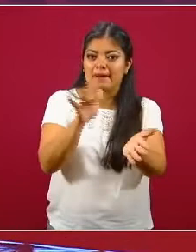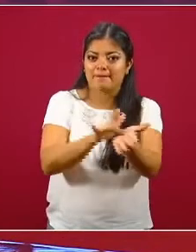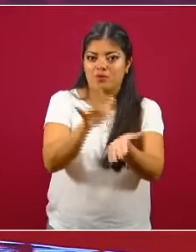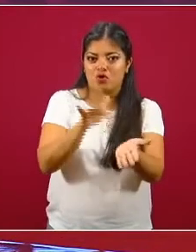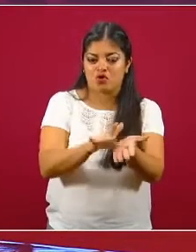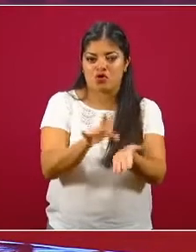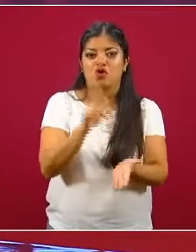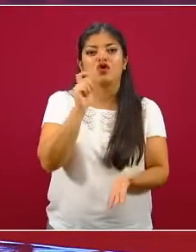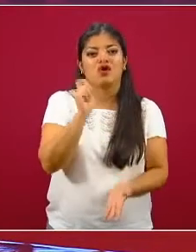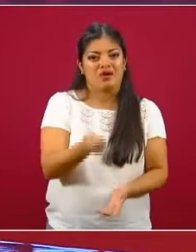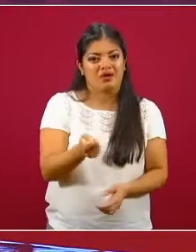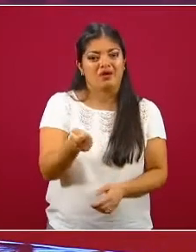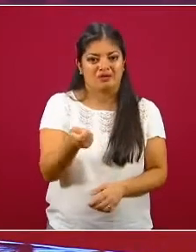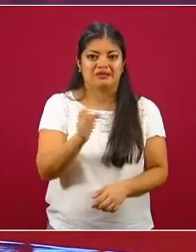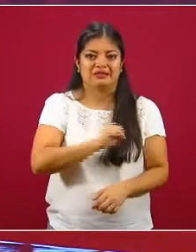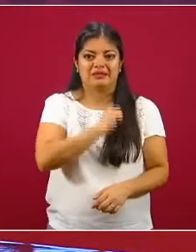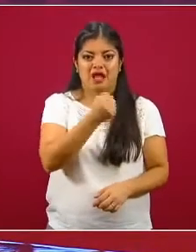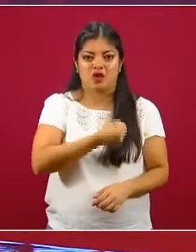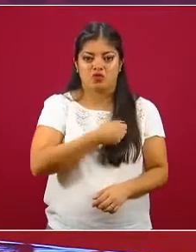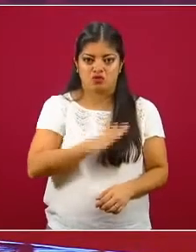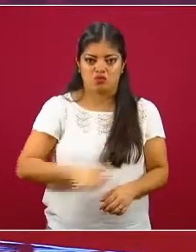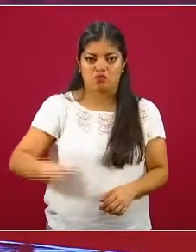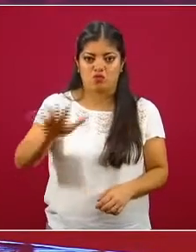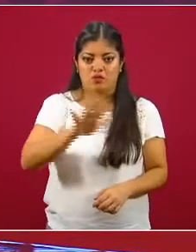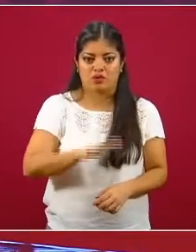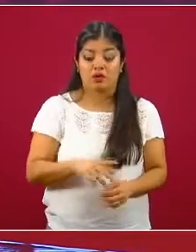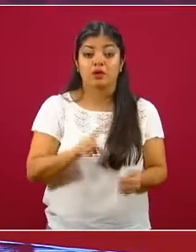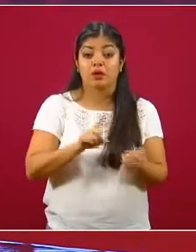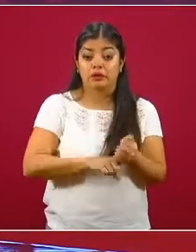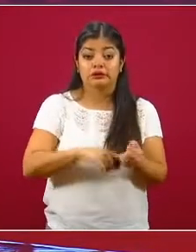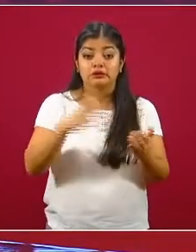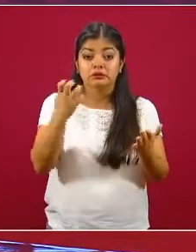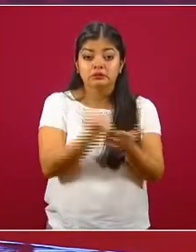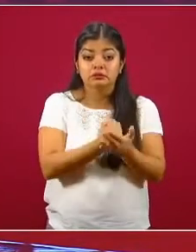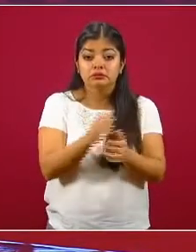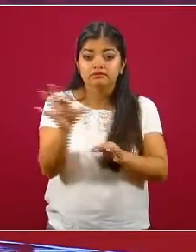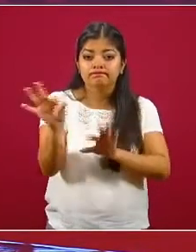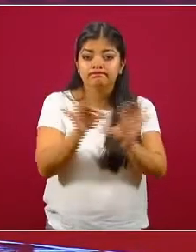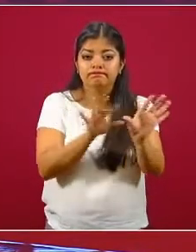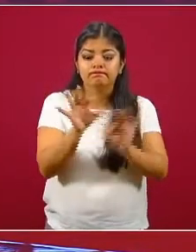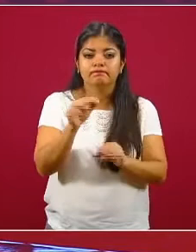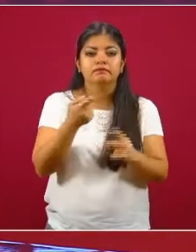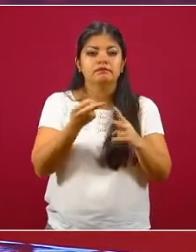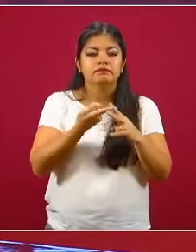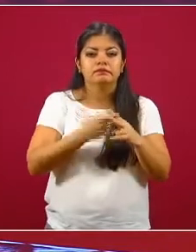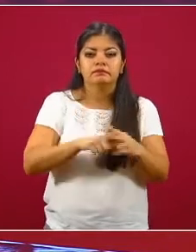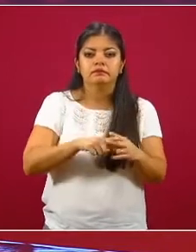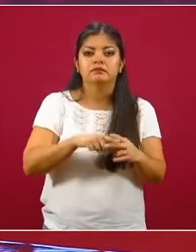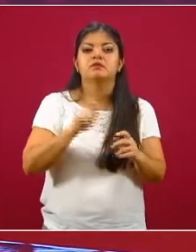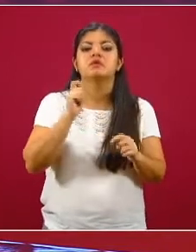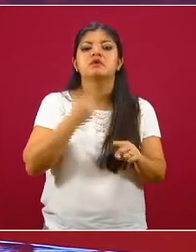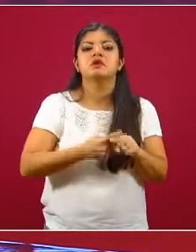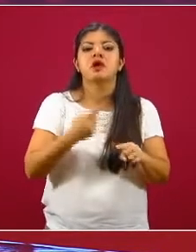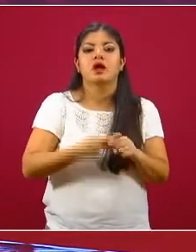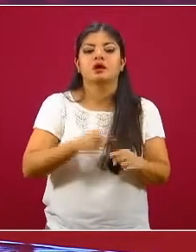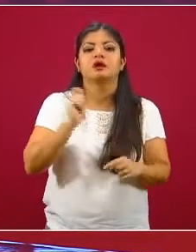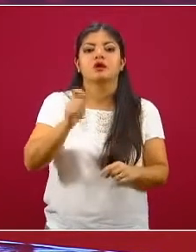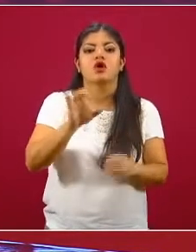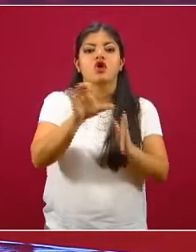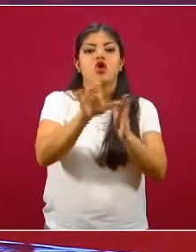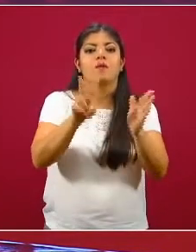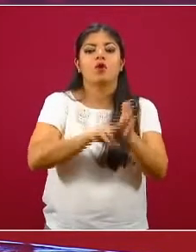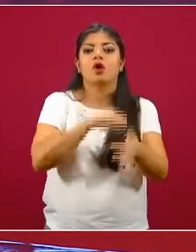tan importante causa de salud pública. Los ganadores son seleccionados a partir de nominaciones recibidas en una